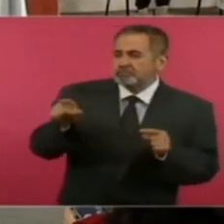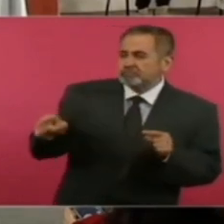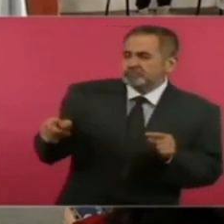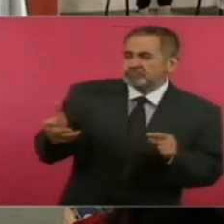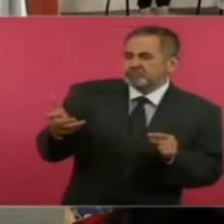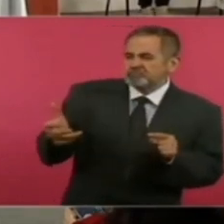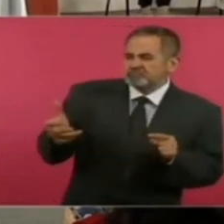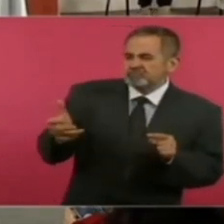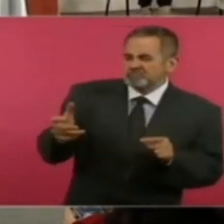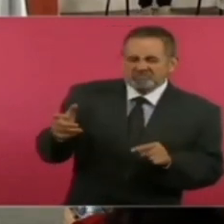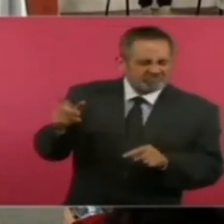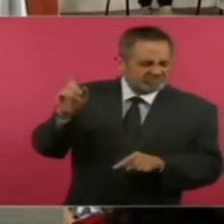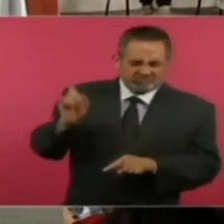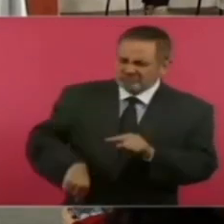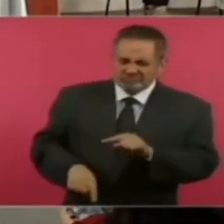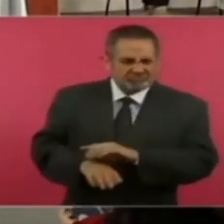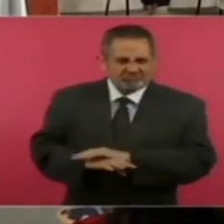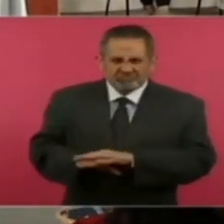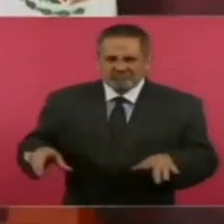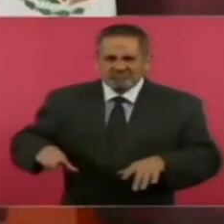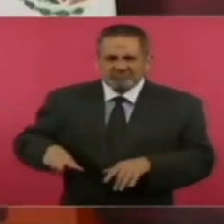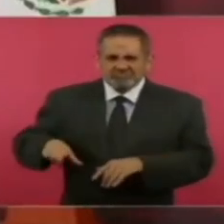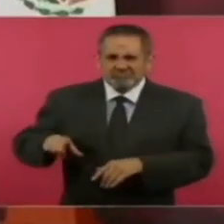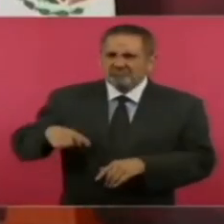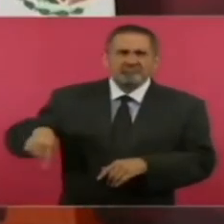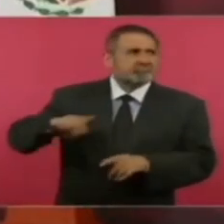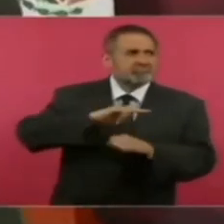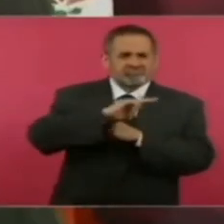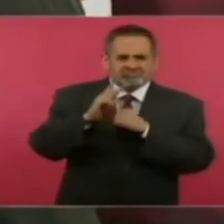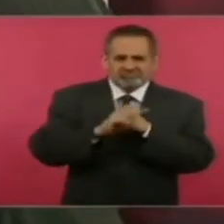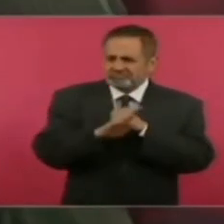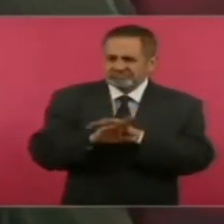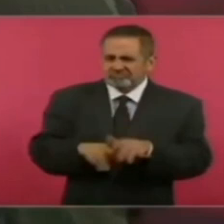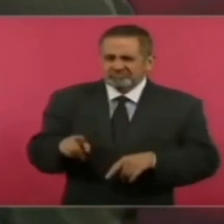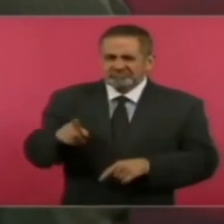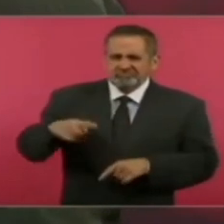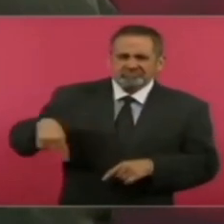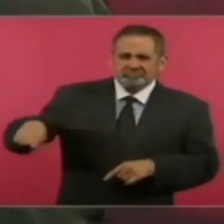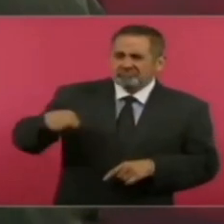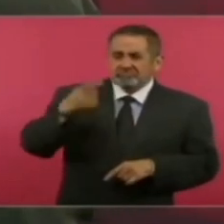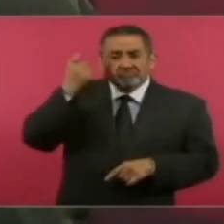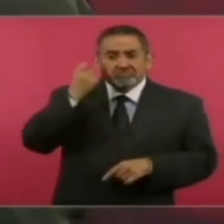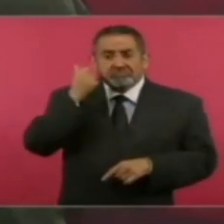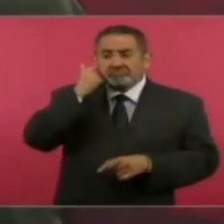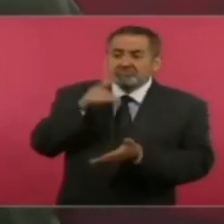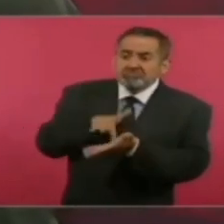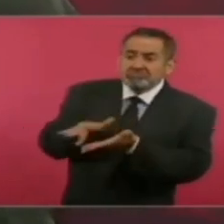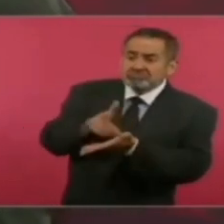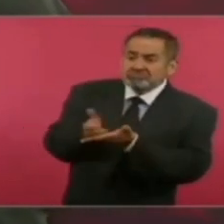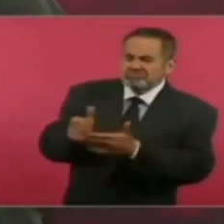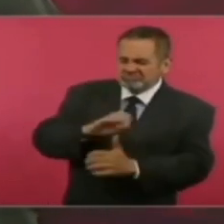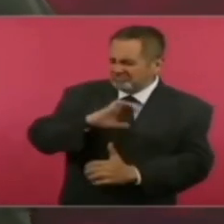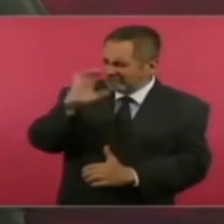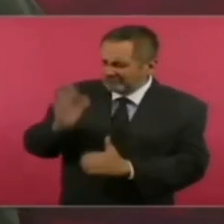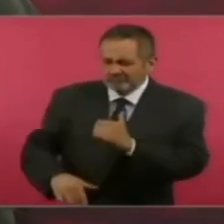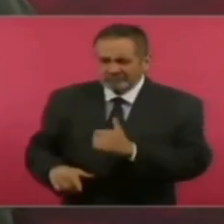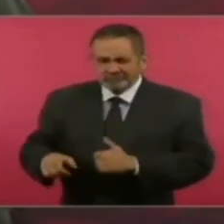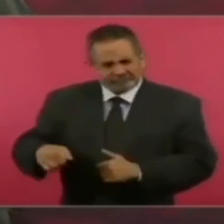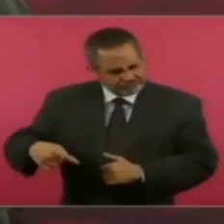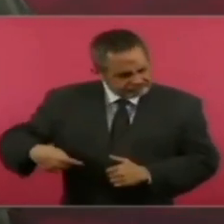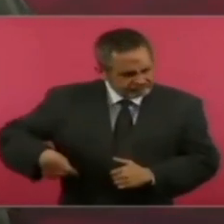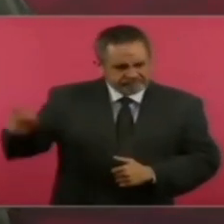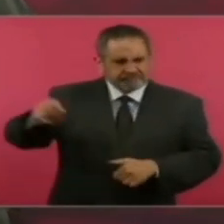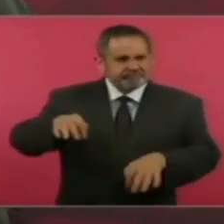caben en el gobierno y tampoco en el país ya se acabó que estés recibiendo programas sociales a bajar